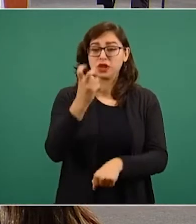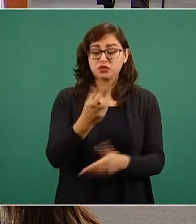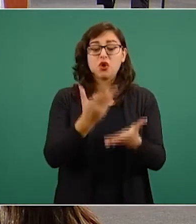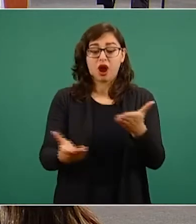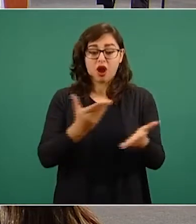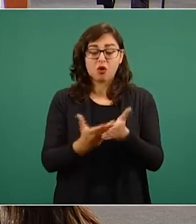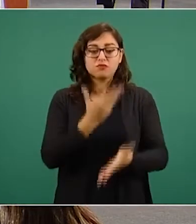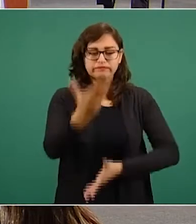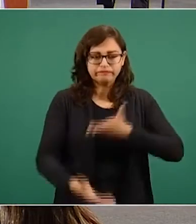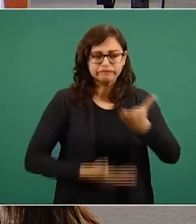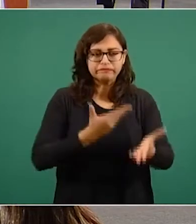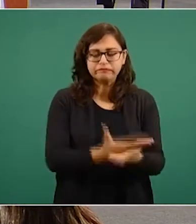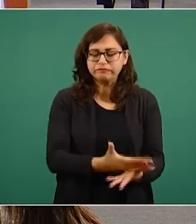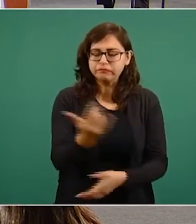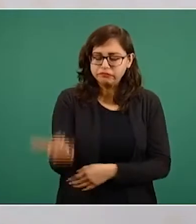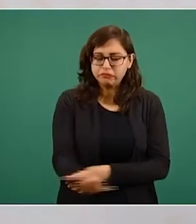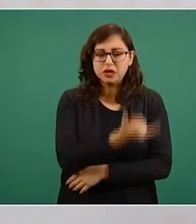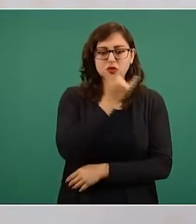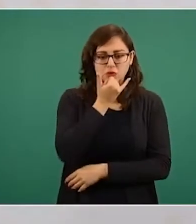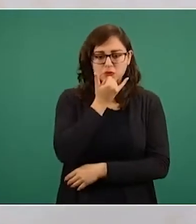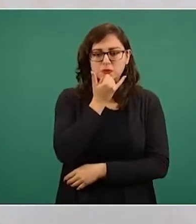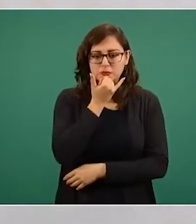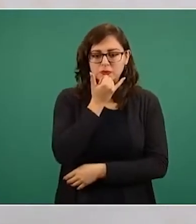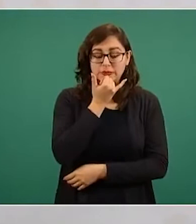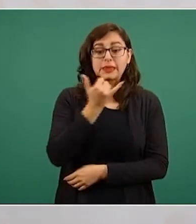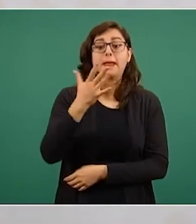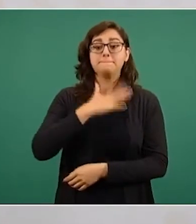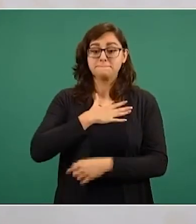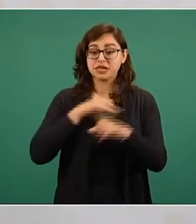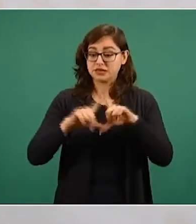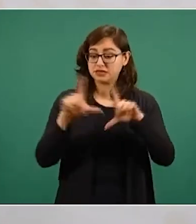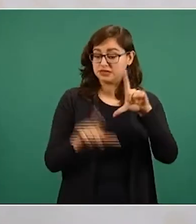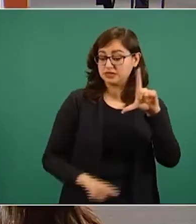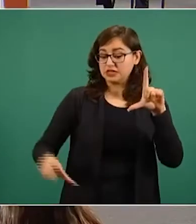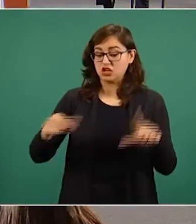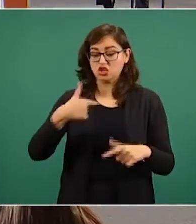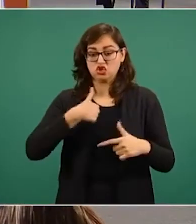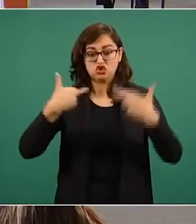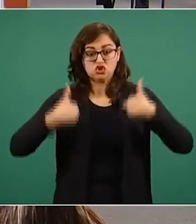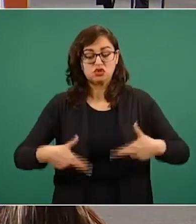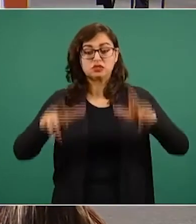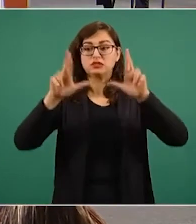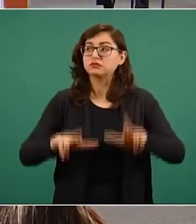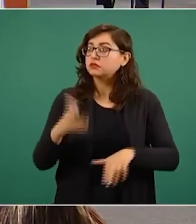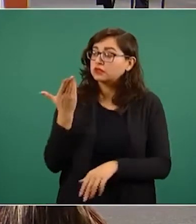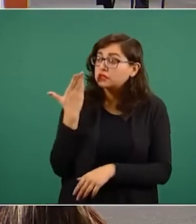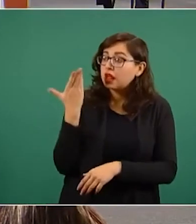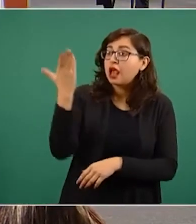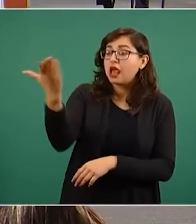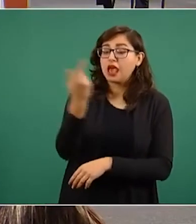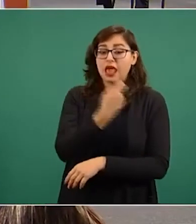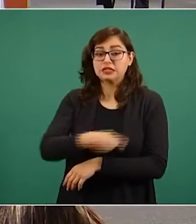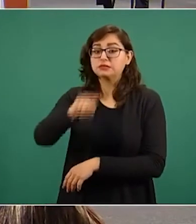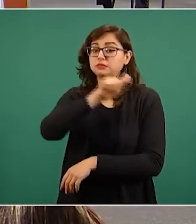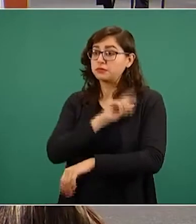nación que represento es de fundamental importancia, señor, invitar al Estado español a